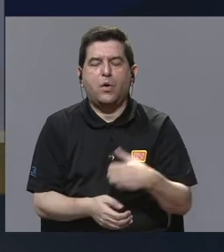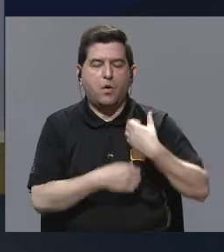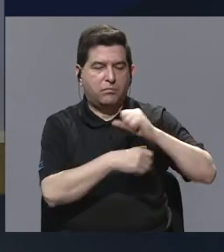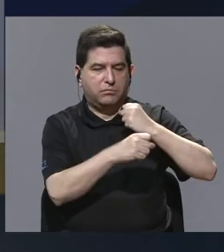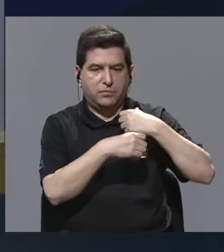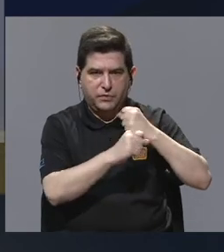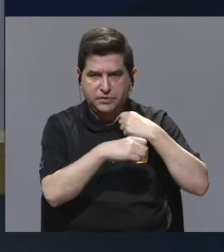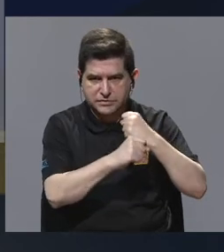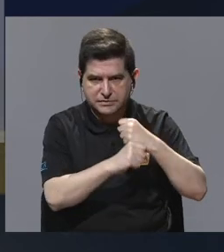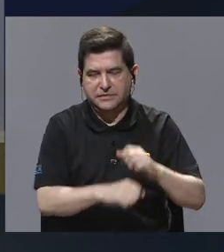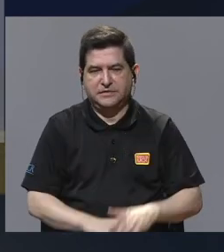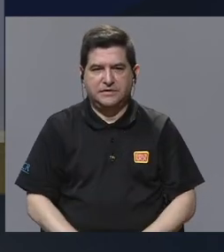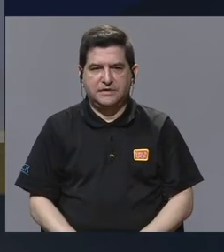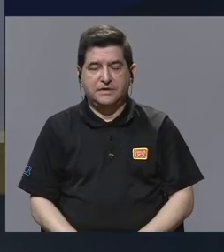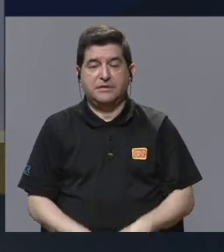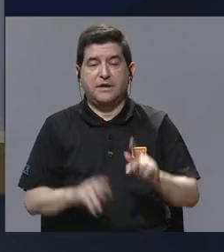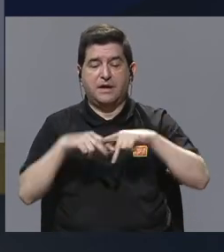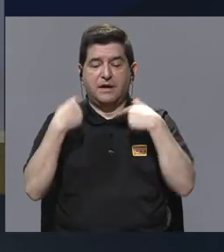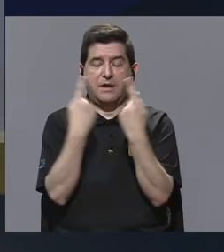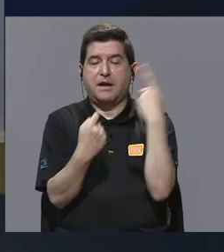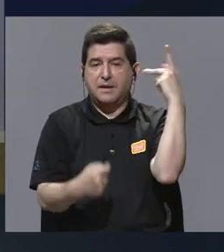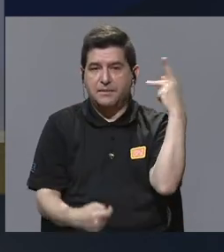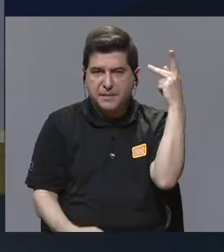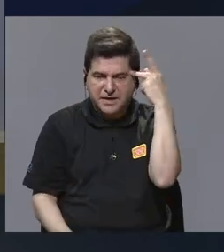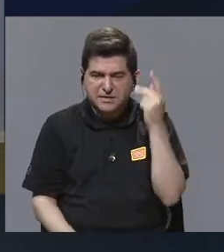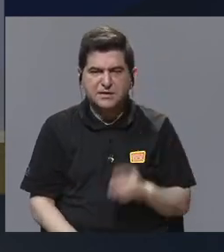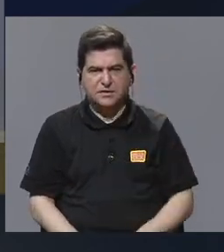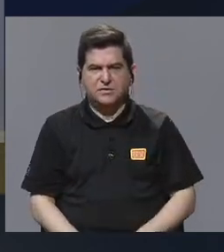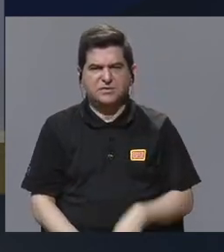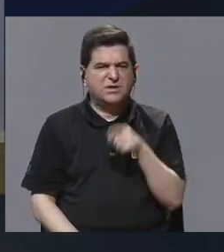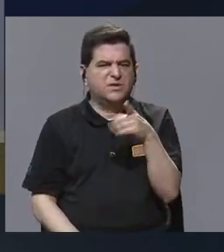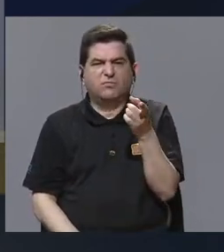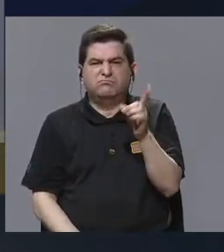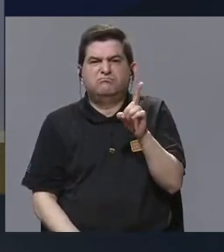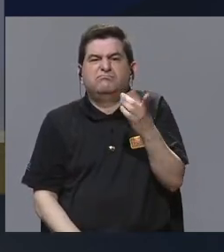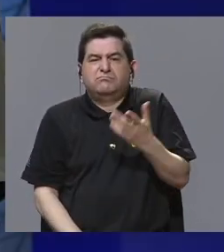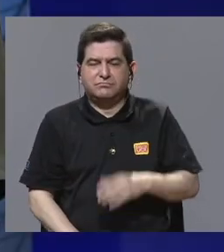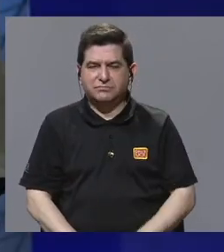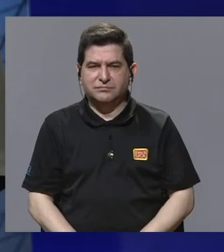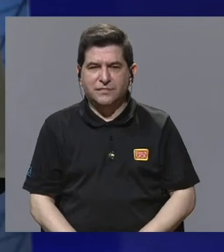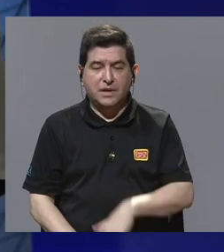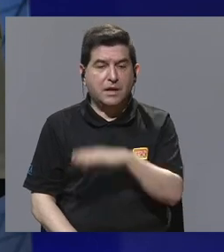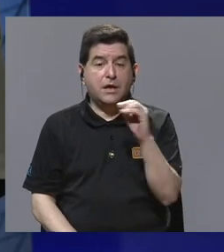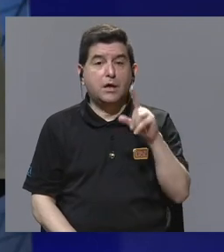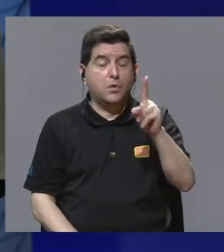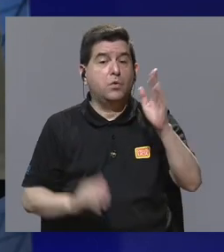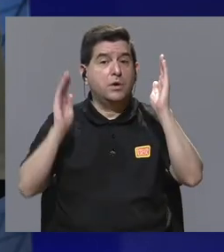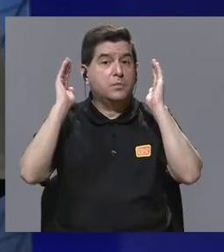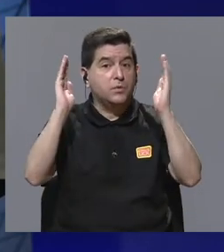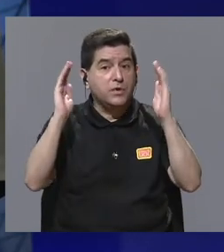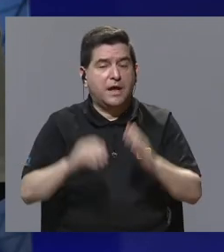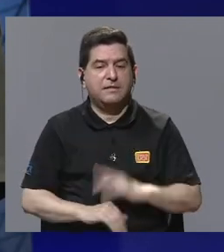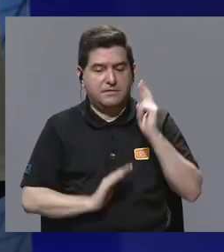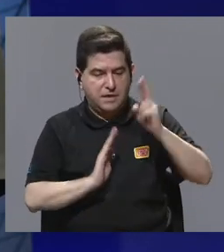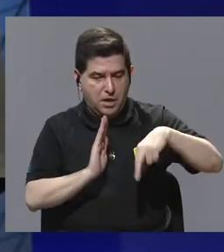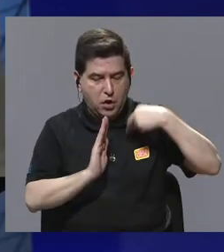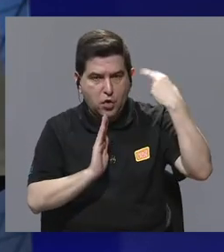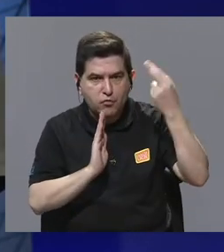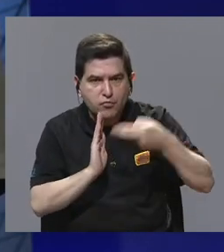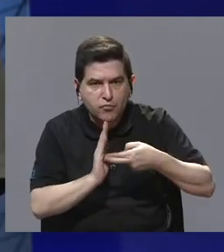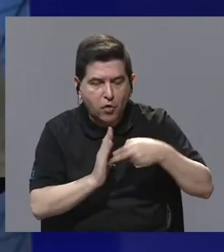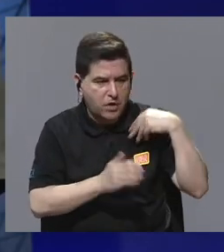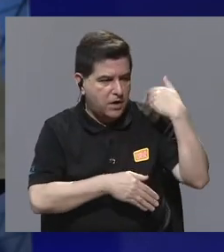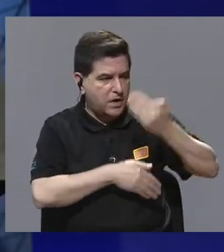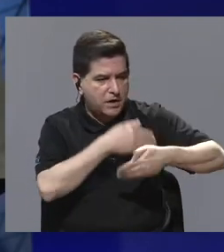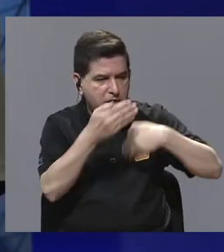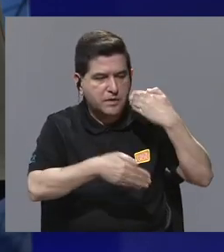municipalidad, los partidos políticos, dónde están, y una inmensa que era el papel, el viaje,